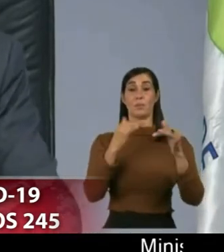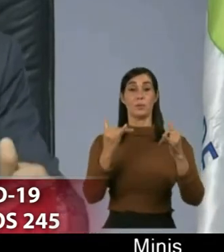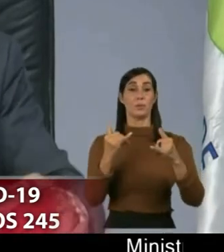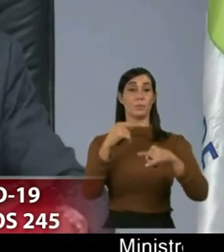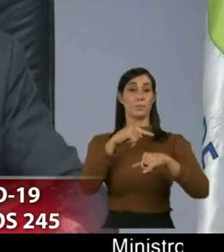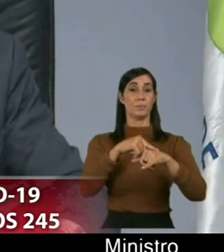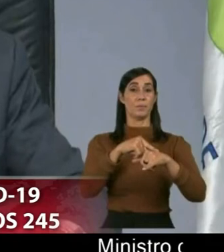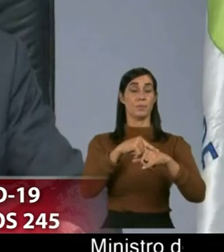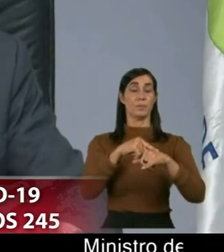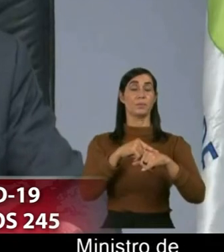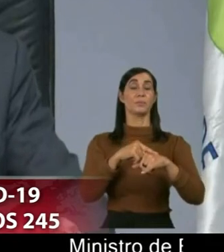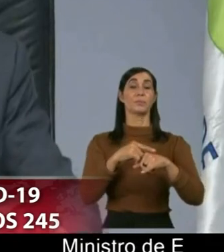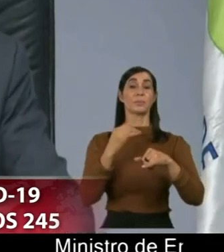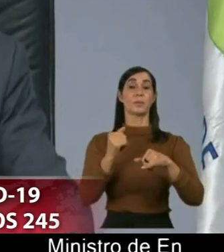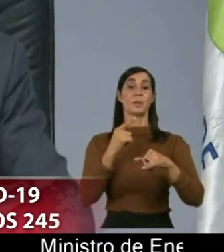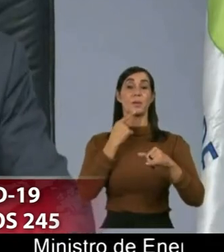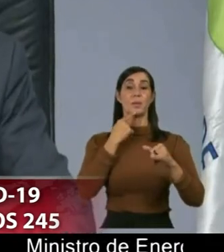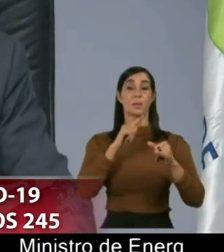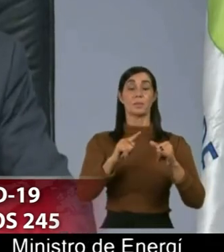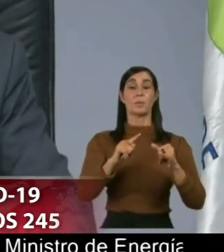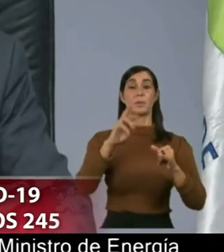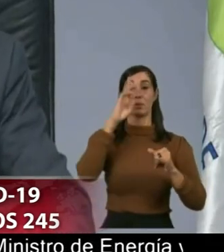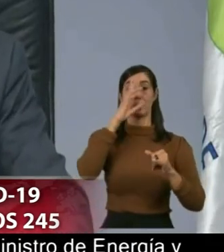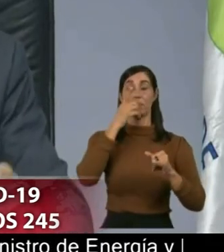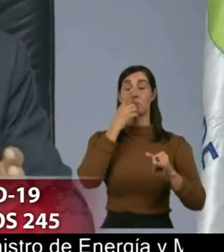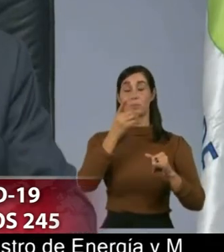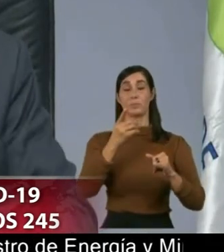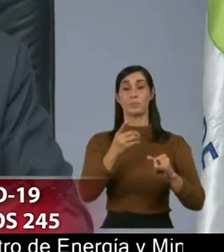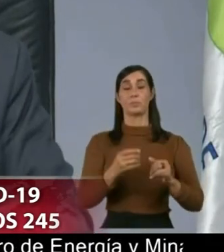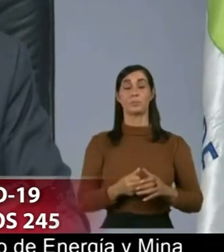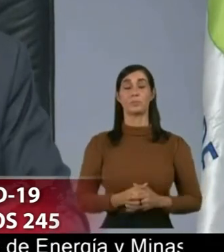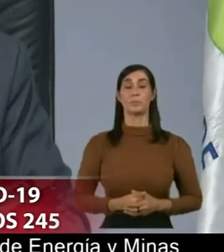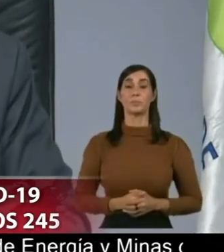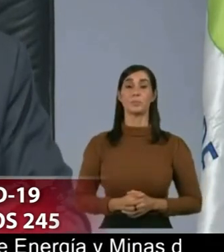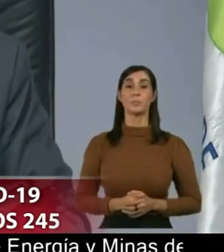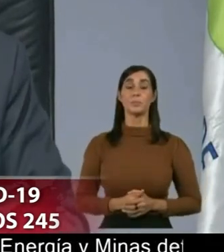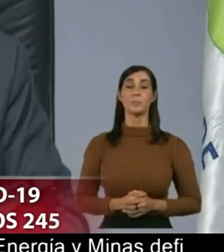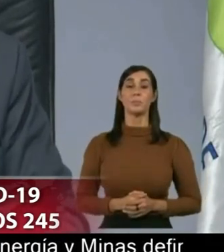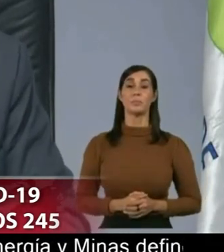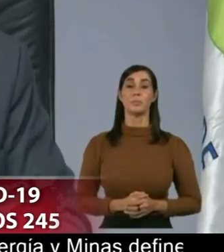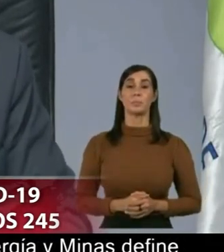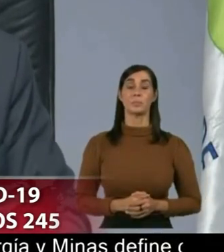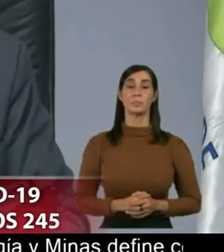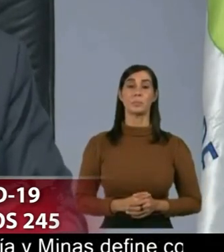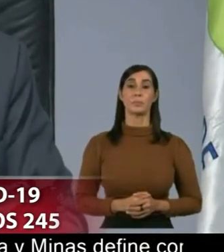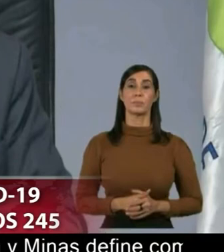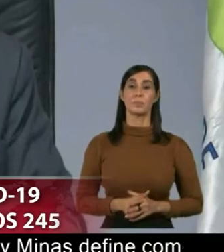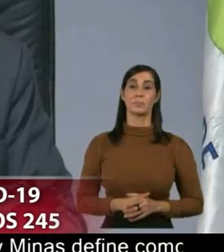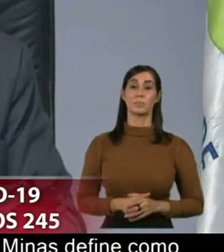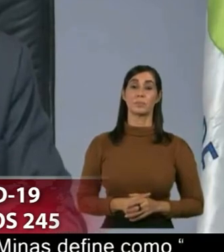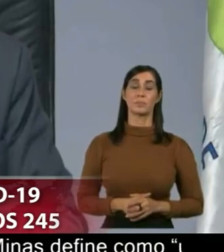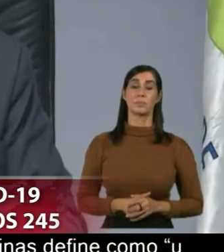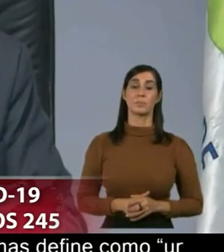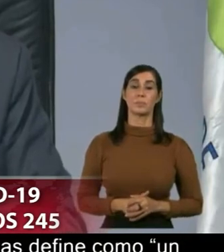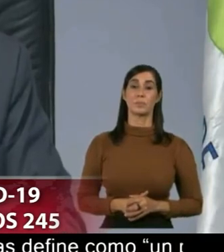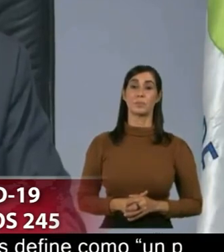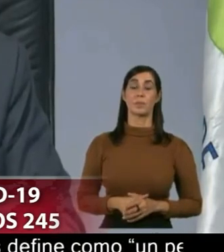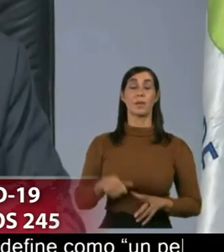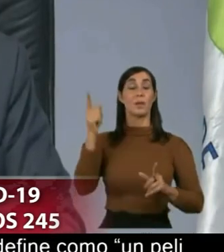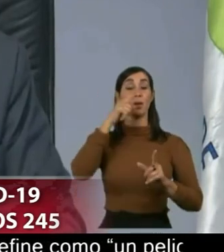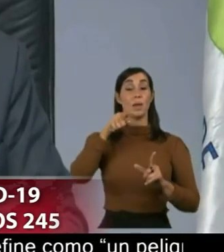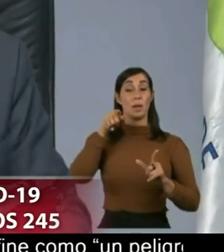viviendo y demanda el pueblo dominicano de manera que aquellos que no se sientan